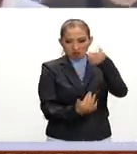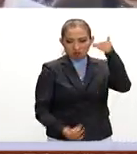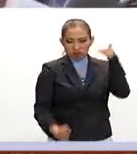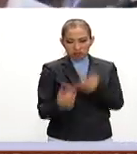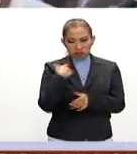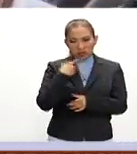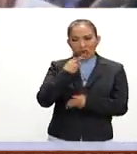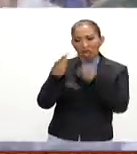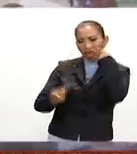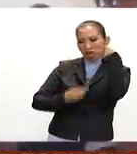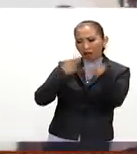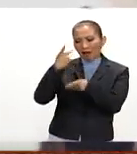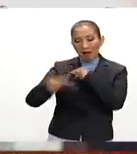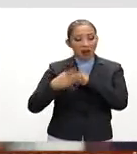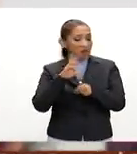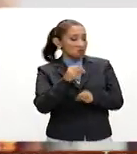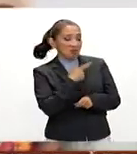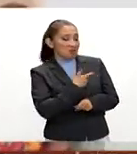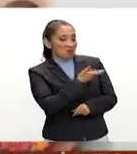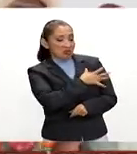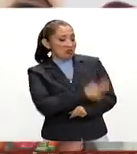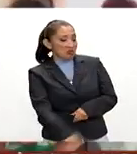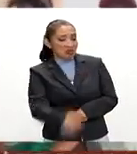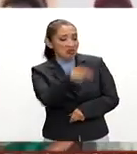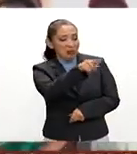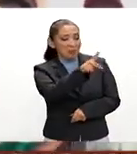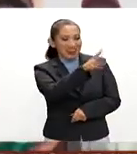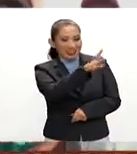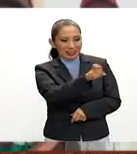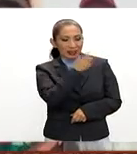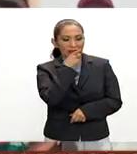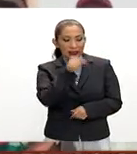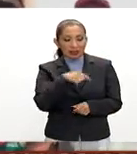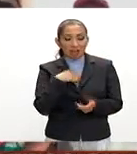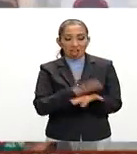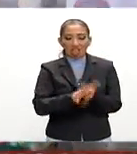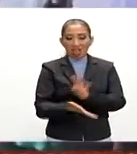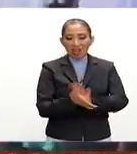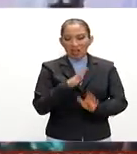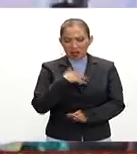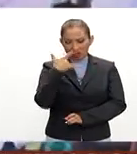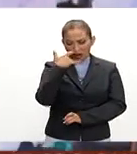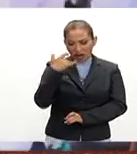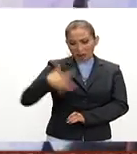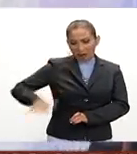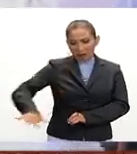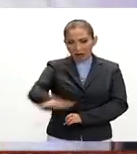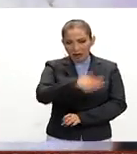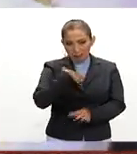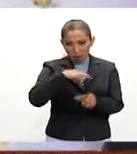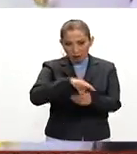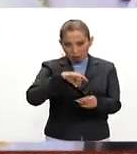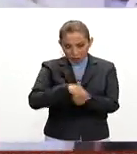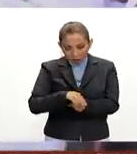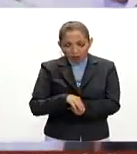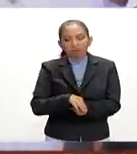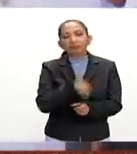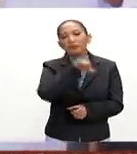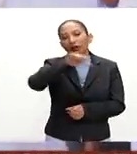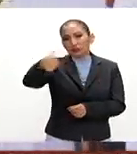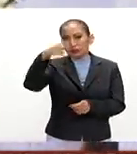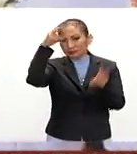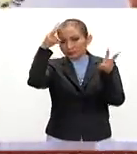argumentos expuestos en la impugnación del PRD quien aseguró que hubo irregularidades generalizadas en la elección entre otros